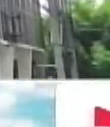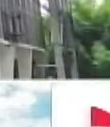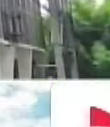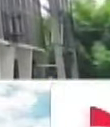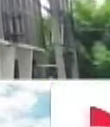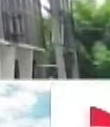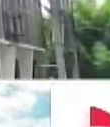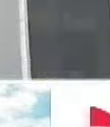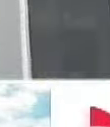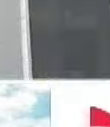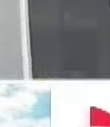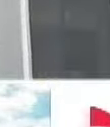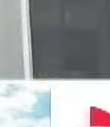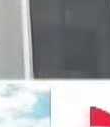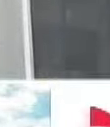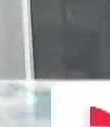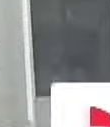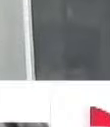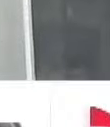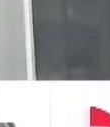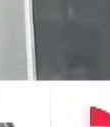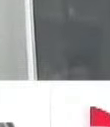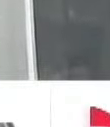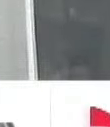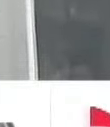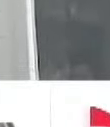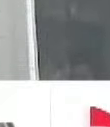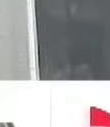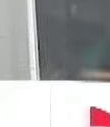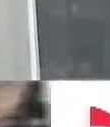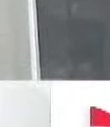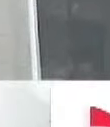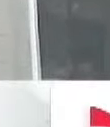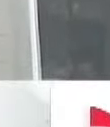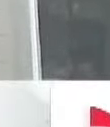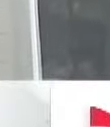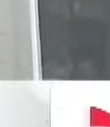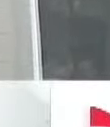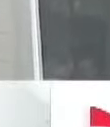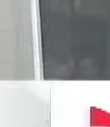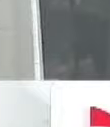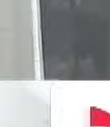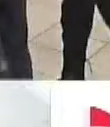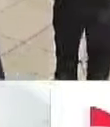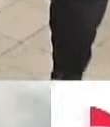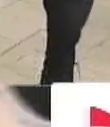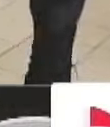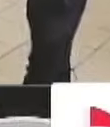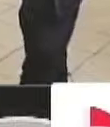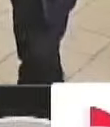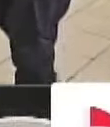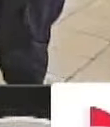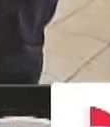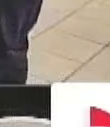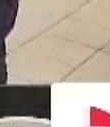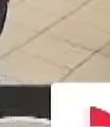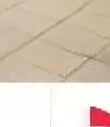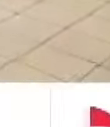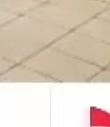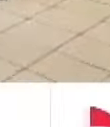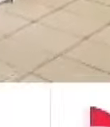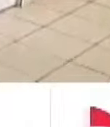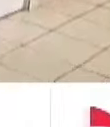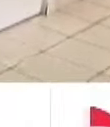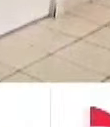Por revelar documentos y acoso sexual, fue detenido un fiscal auxiliar de San Marcos. Autoridades lo capturaron en su oficina.